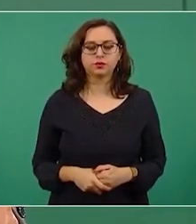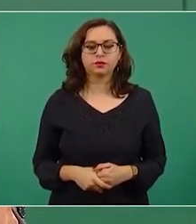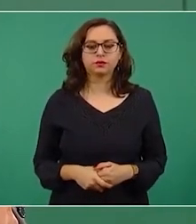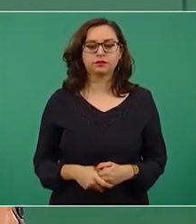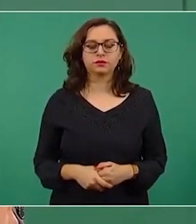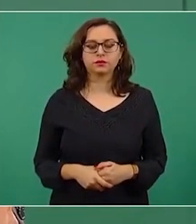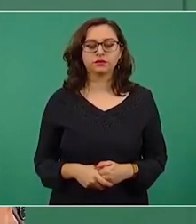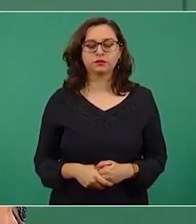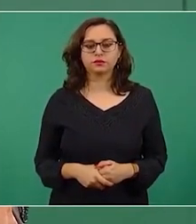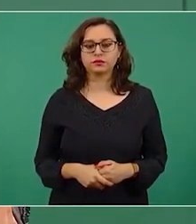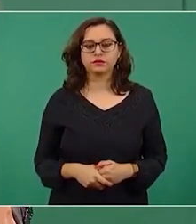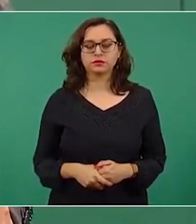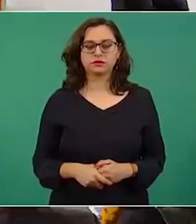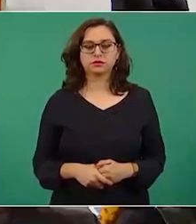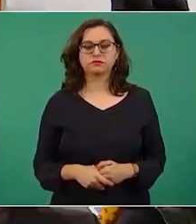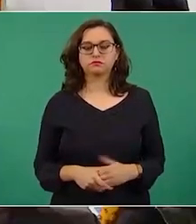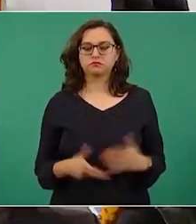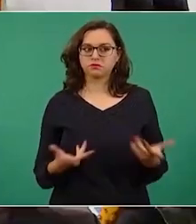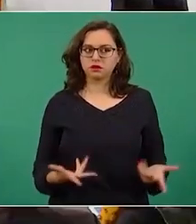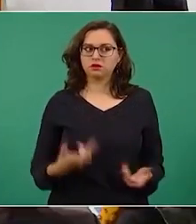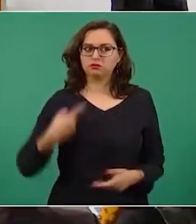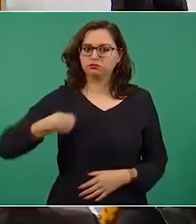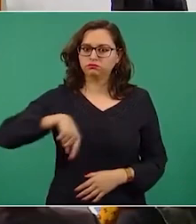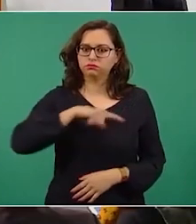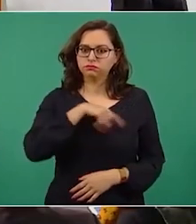y nos quejamos